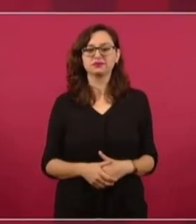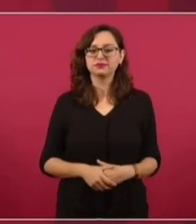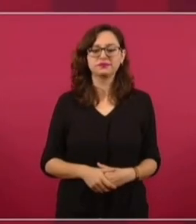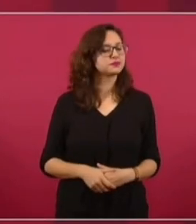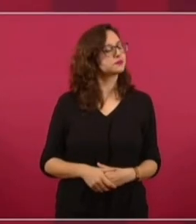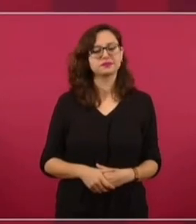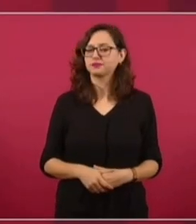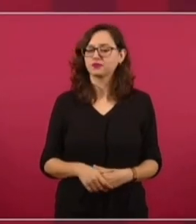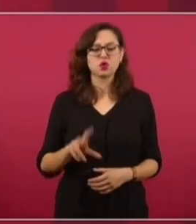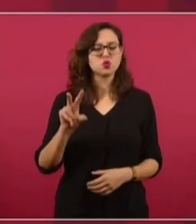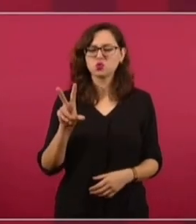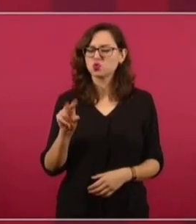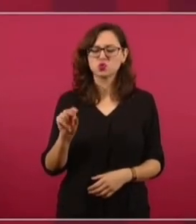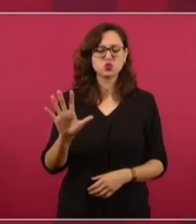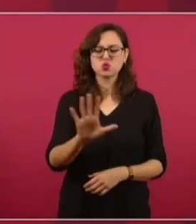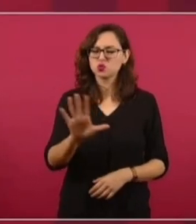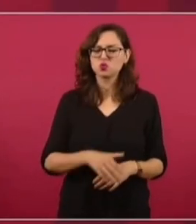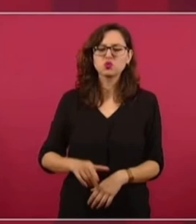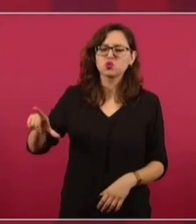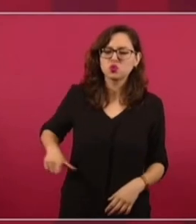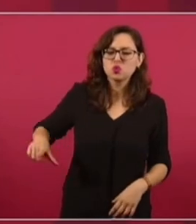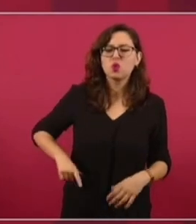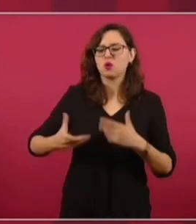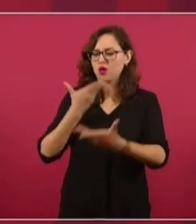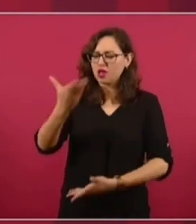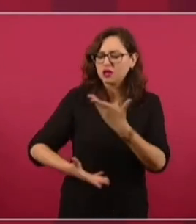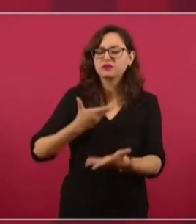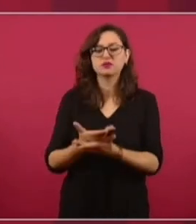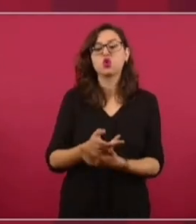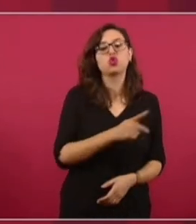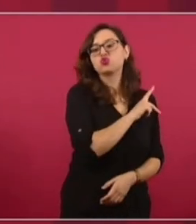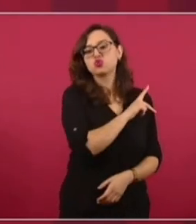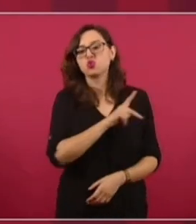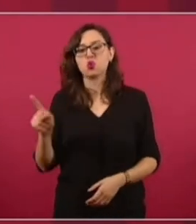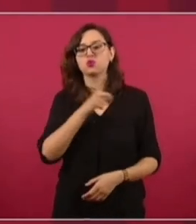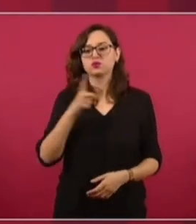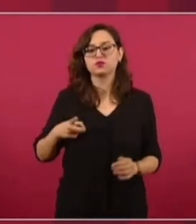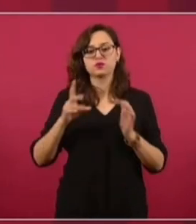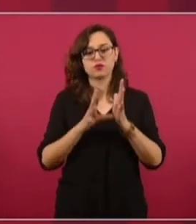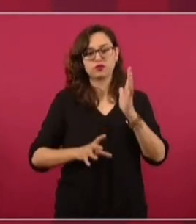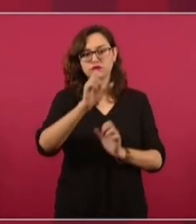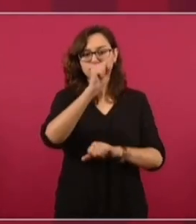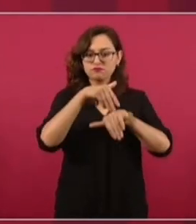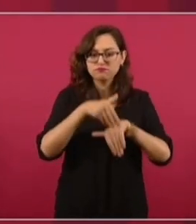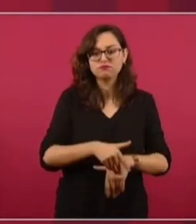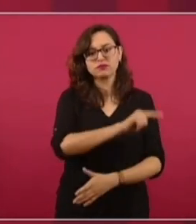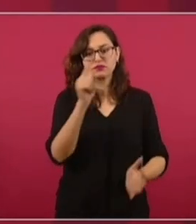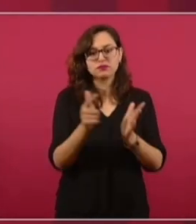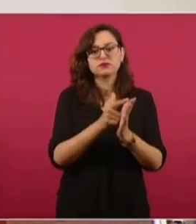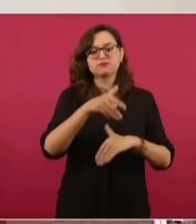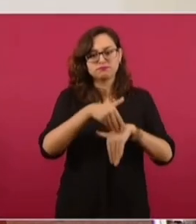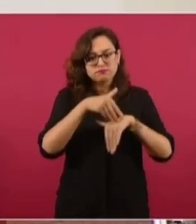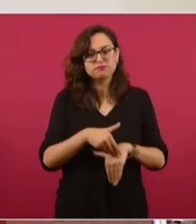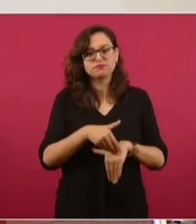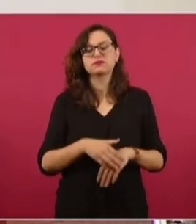no, Todo mundo, todos los servidores públicos, tenemos que actuar con apego a la Constitución y a las leyes.